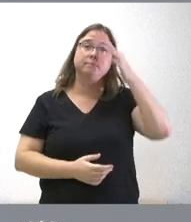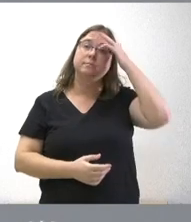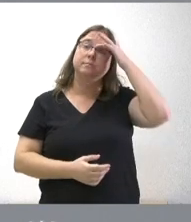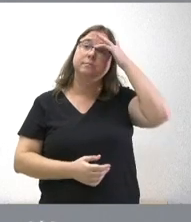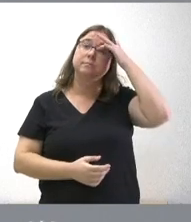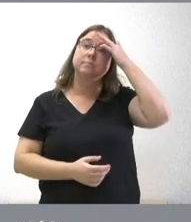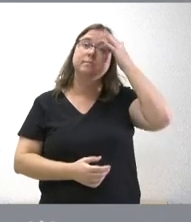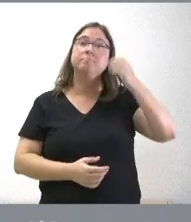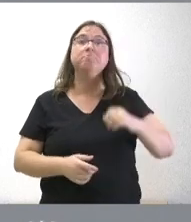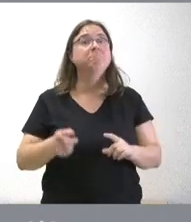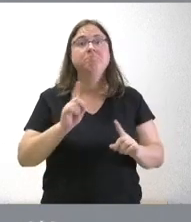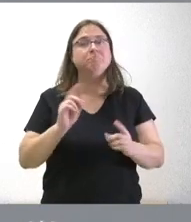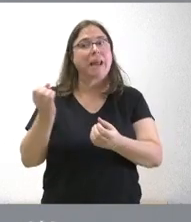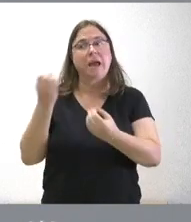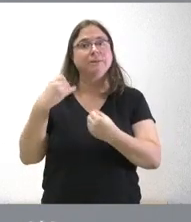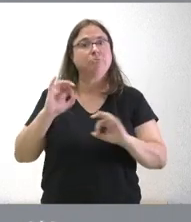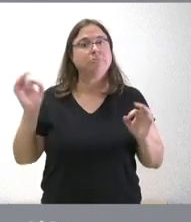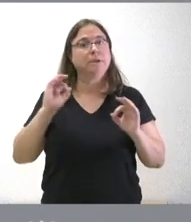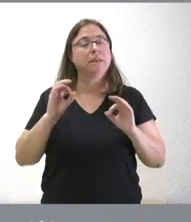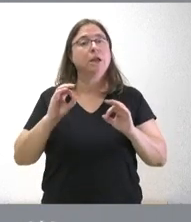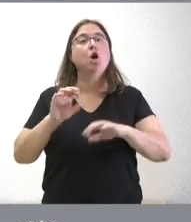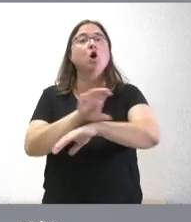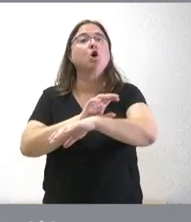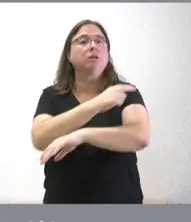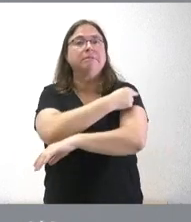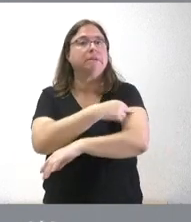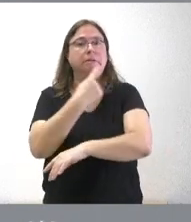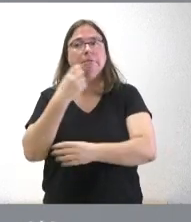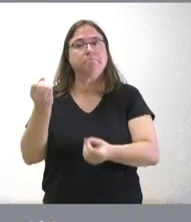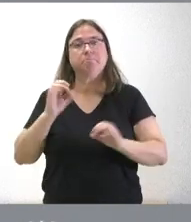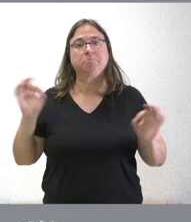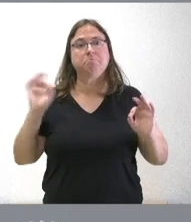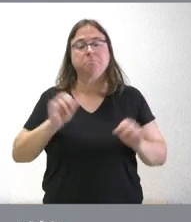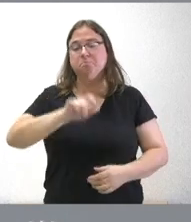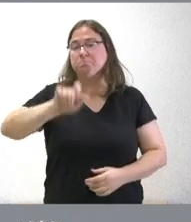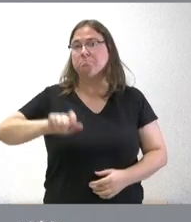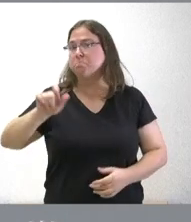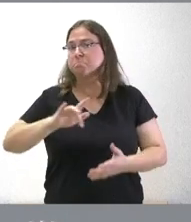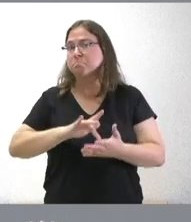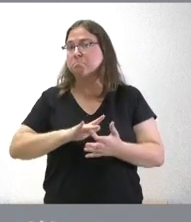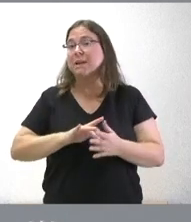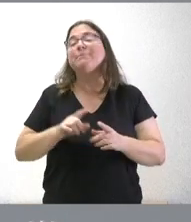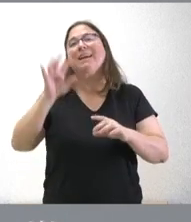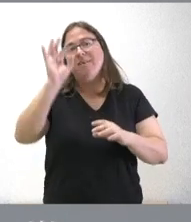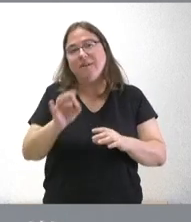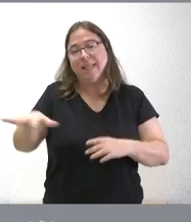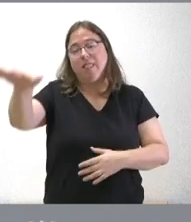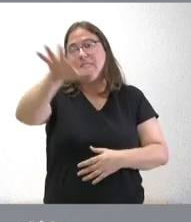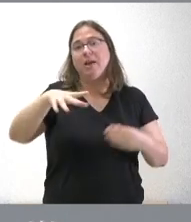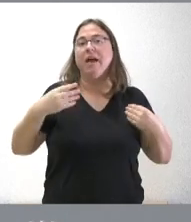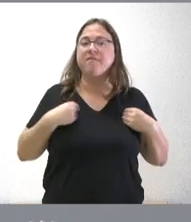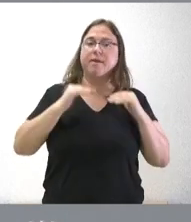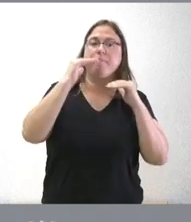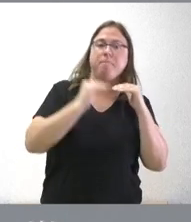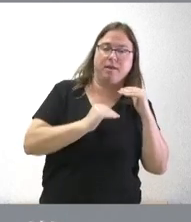Pues no ha informado hasta respecto la Consejería de Sanidad bien es verdad que el nivel de población no es el mismo en ese área en la parte de